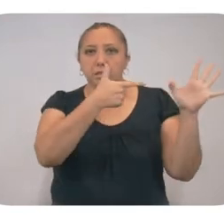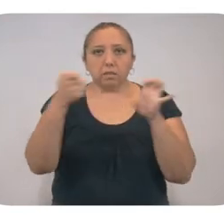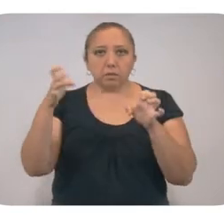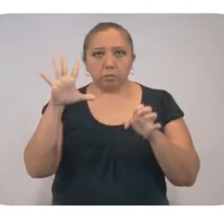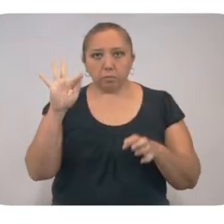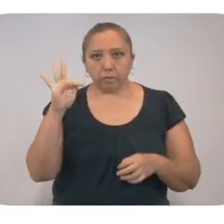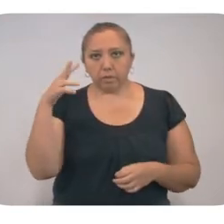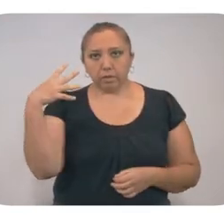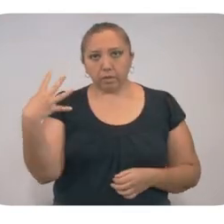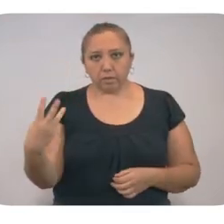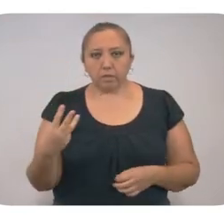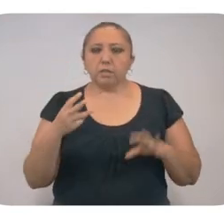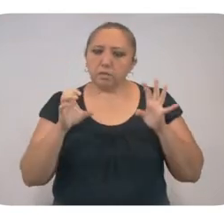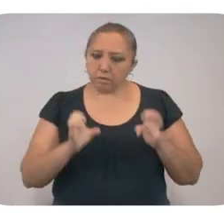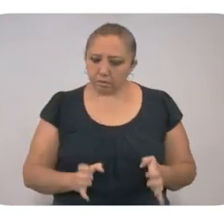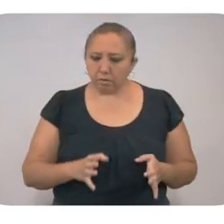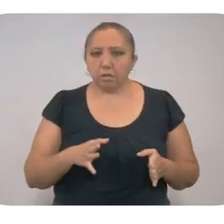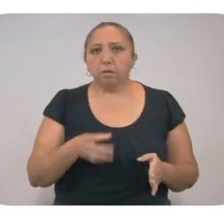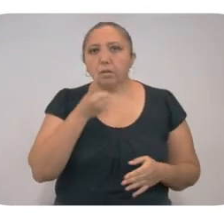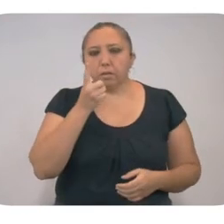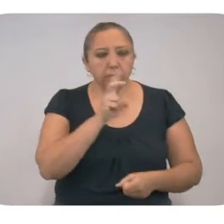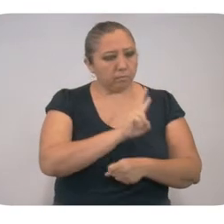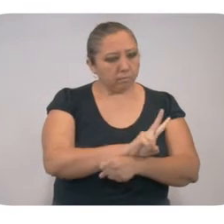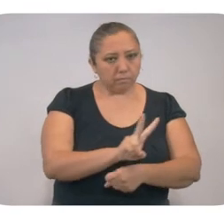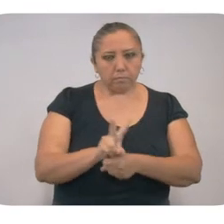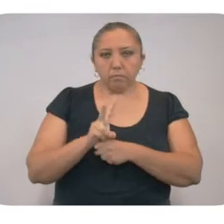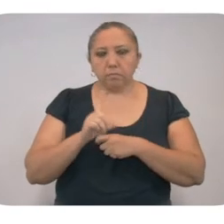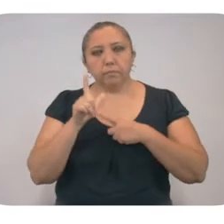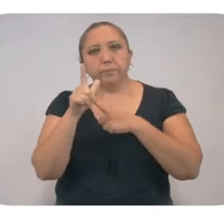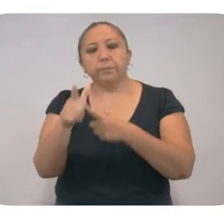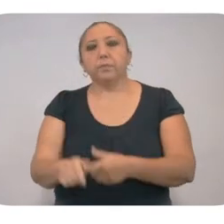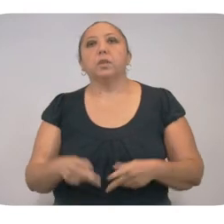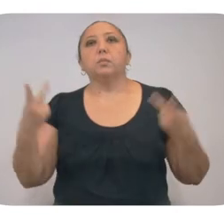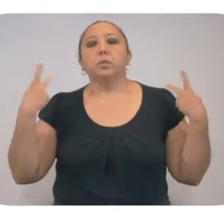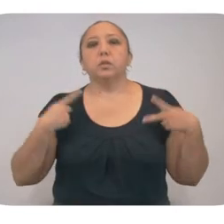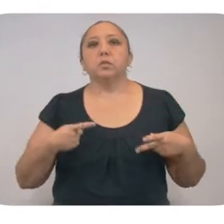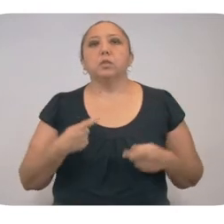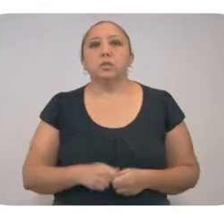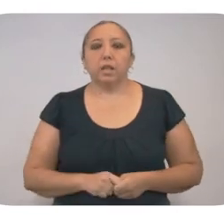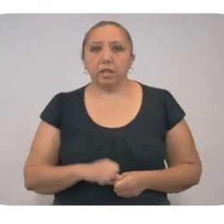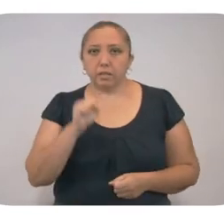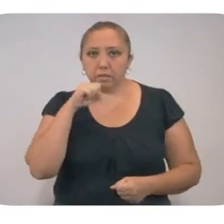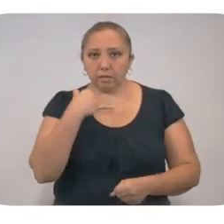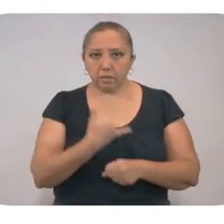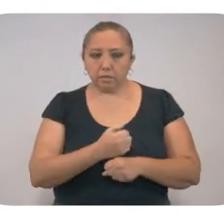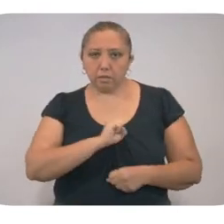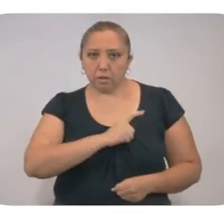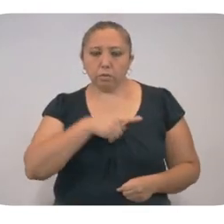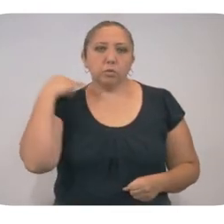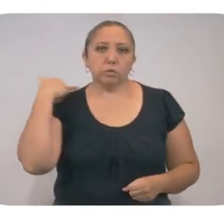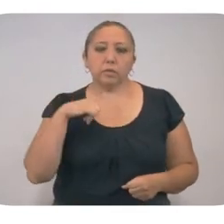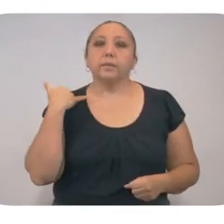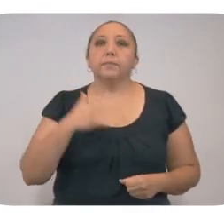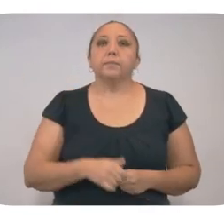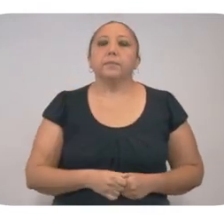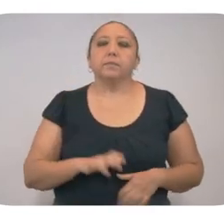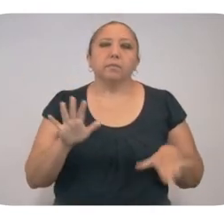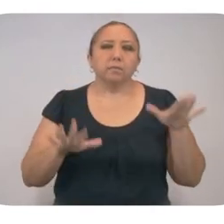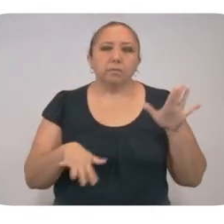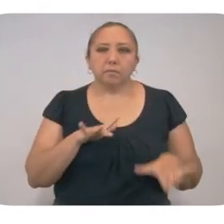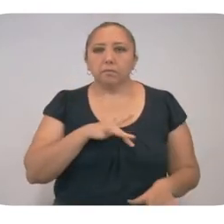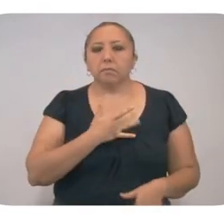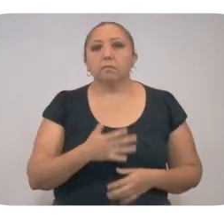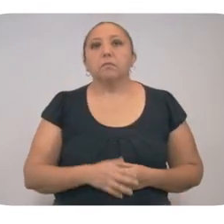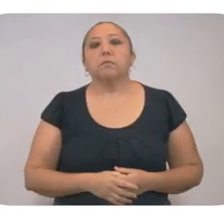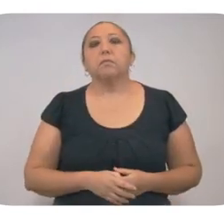743 están estables, aisladas y monitoreadas constantemente por personal médico de la Secretaría de Salud de Yucatán. Presentan